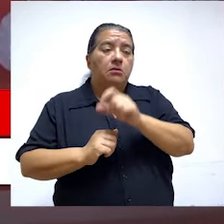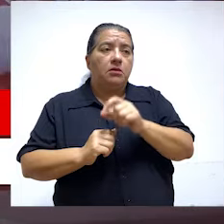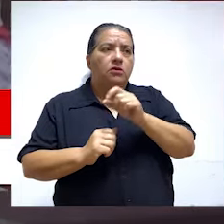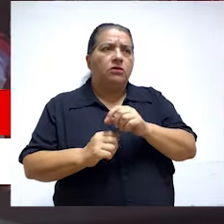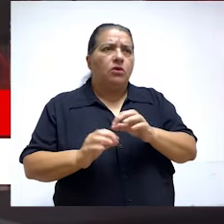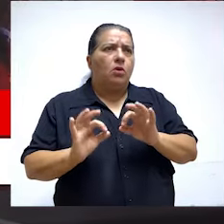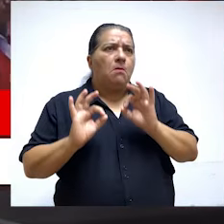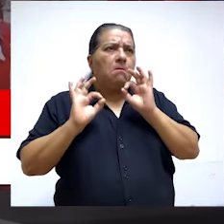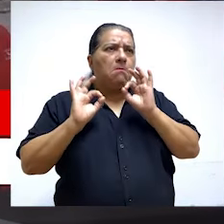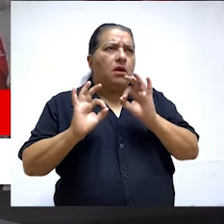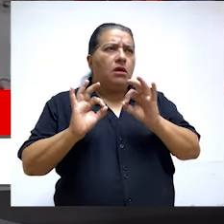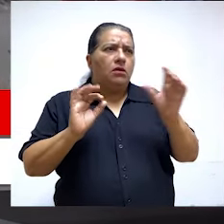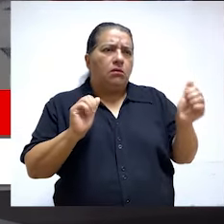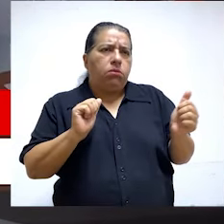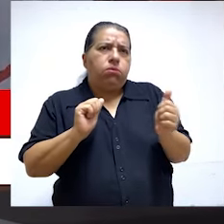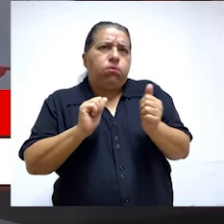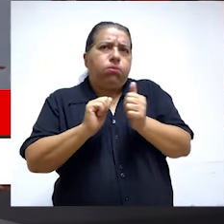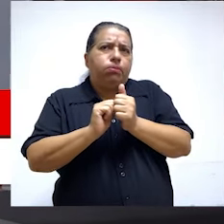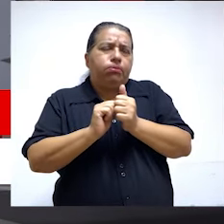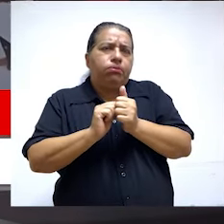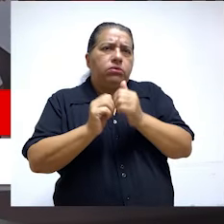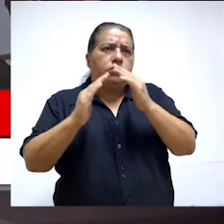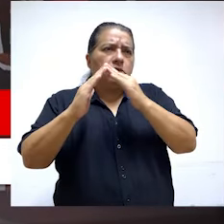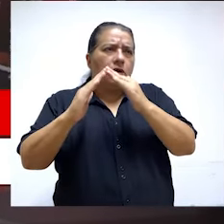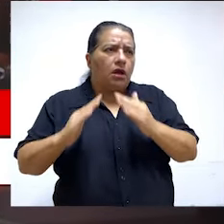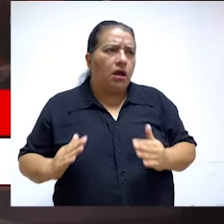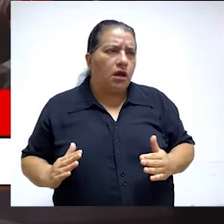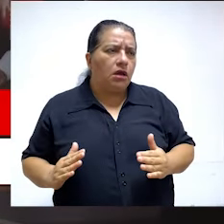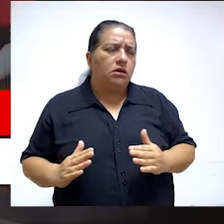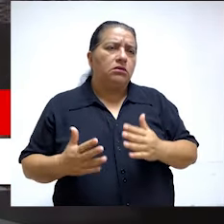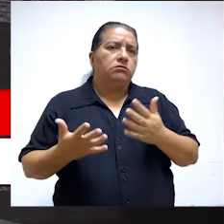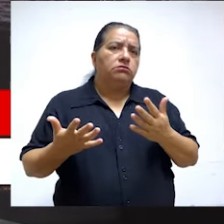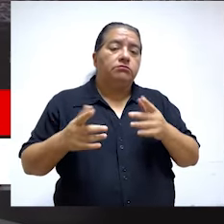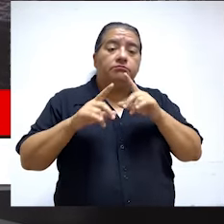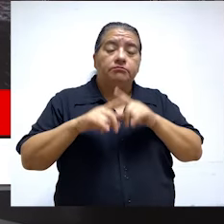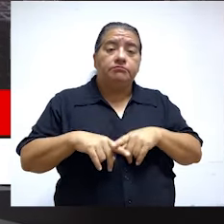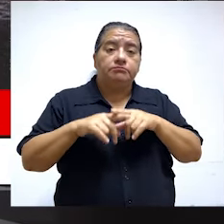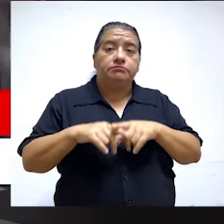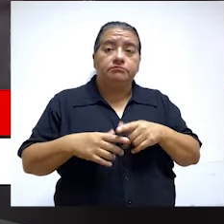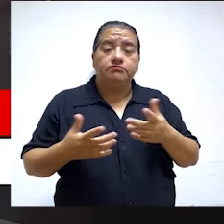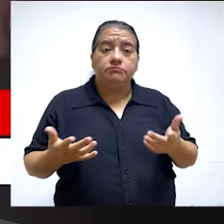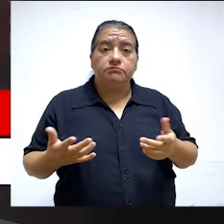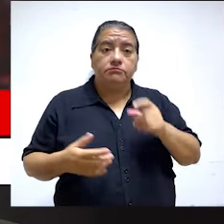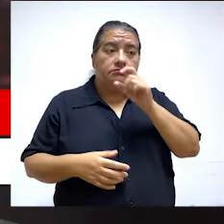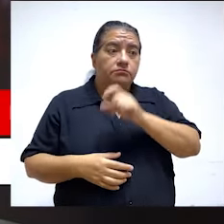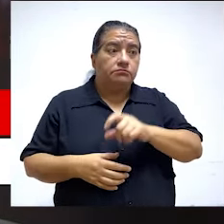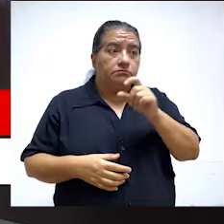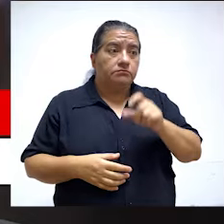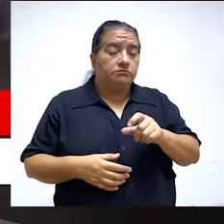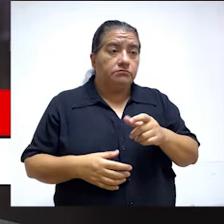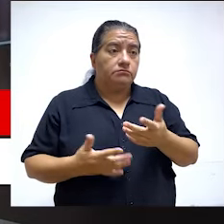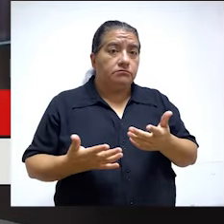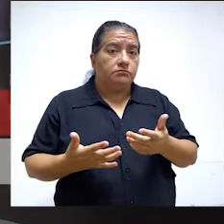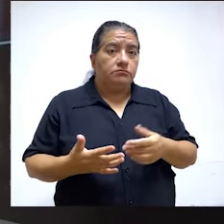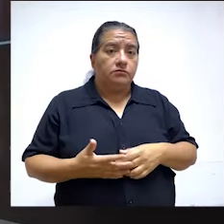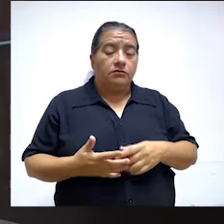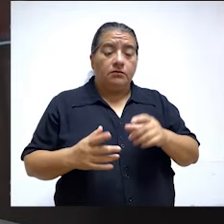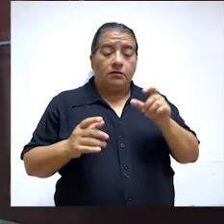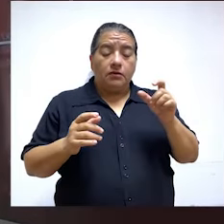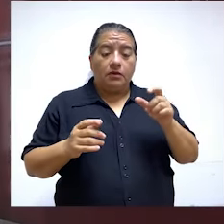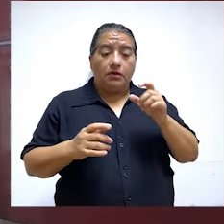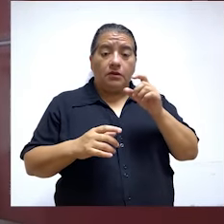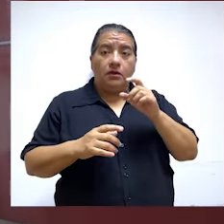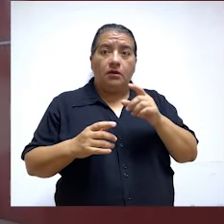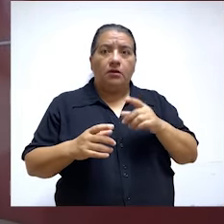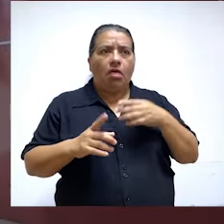severo o en riesgo moderado. Depende de eso van a tomar las acciones. Por ejemplo, si es una persona que está en riesgo severo y